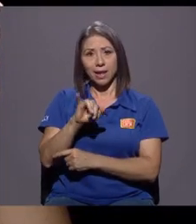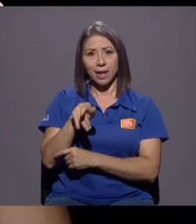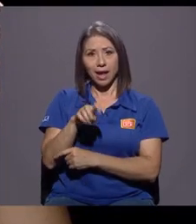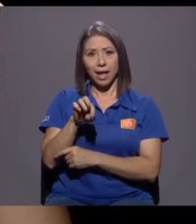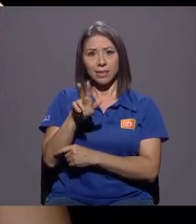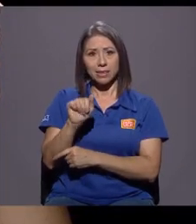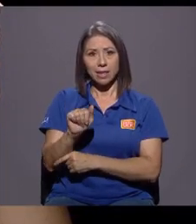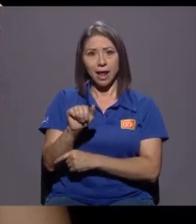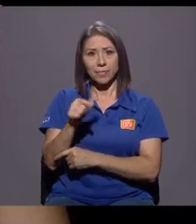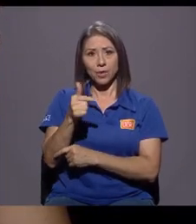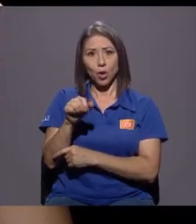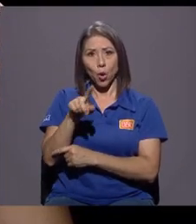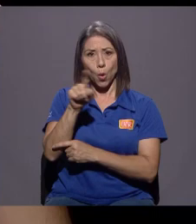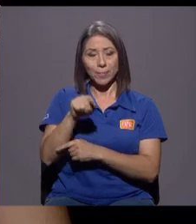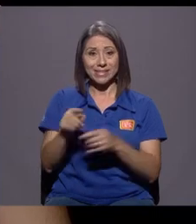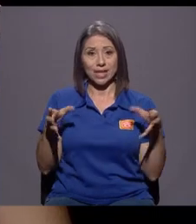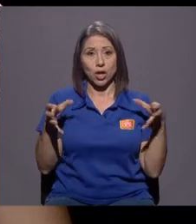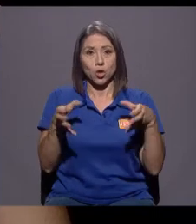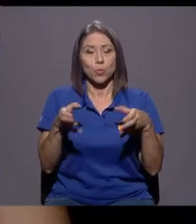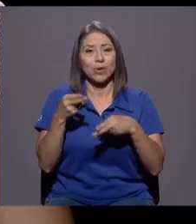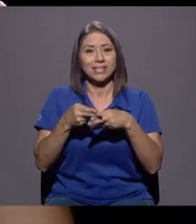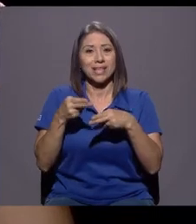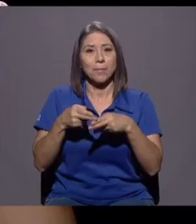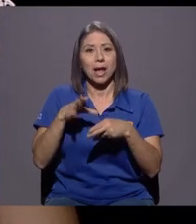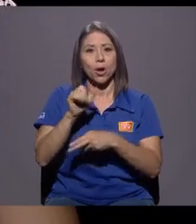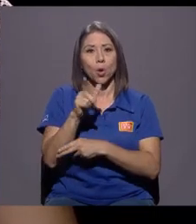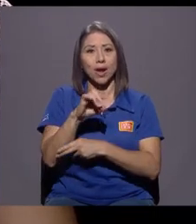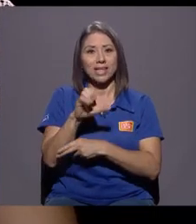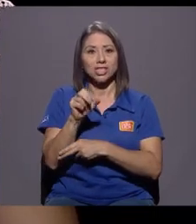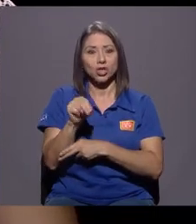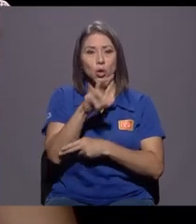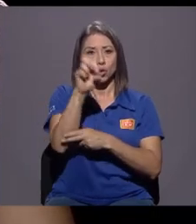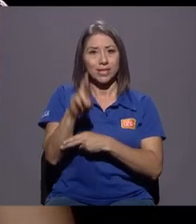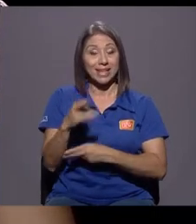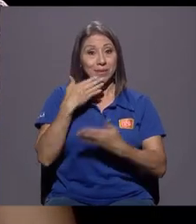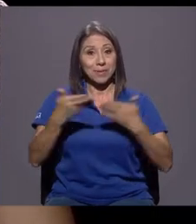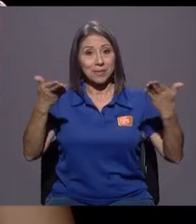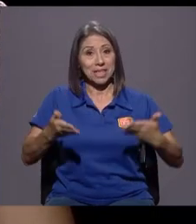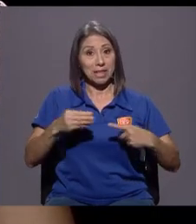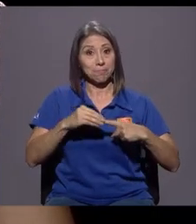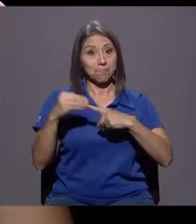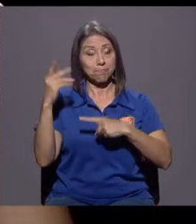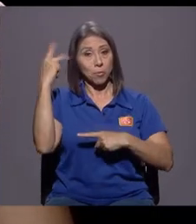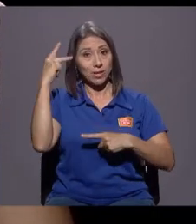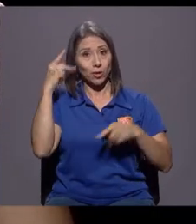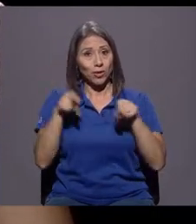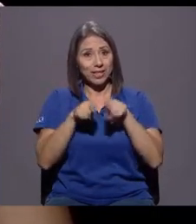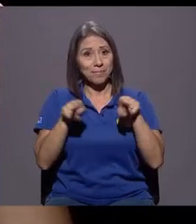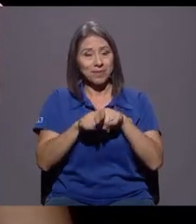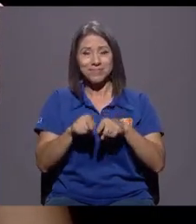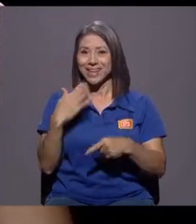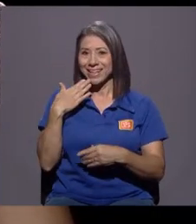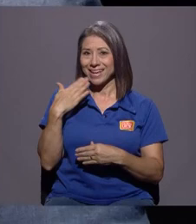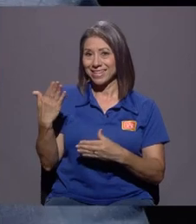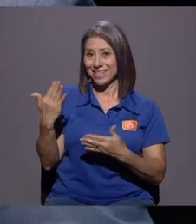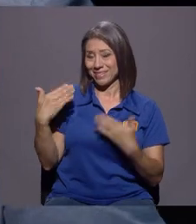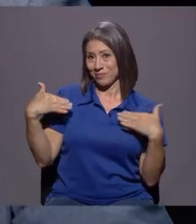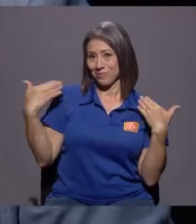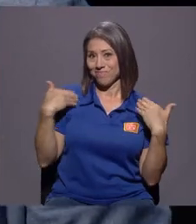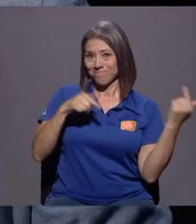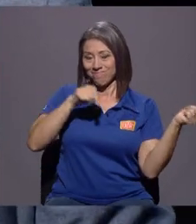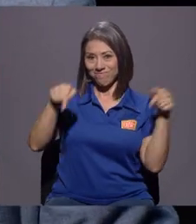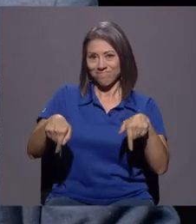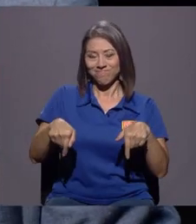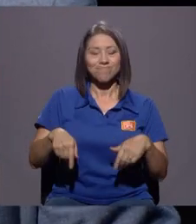de Coalición Costa Rica. Bienvenida, politóloga, por cierto, también. Sí, muchísimas gracias por el espacio, de verdad. Muy feliz de estar acá. Buena nota.